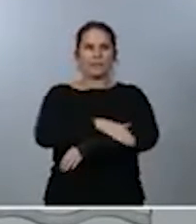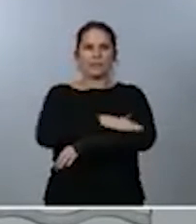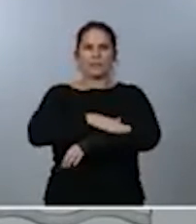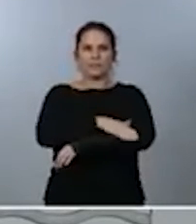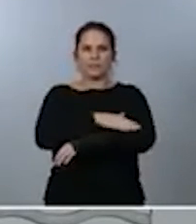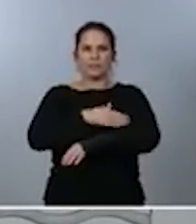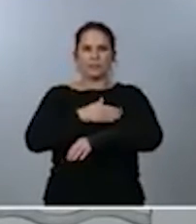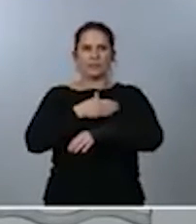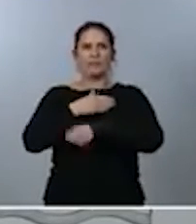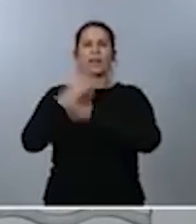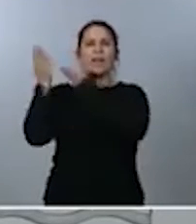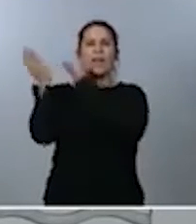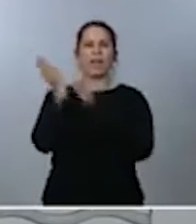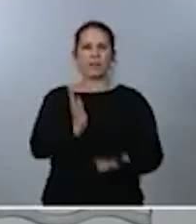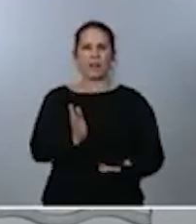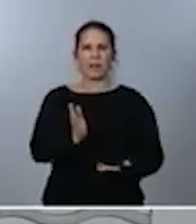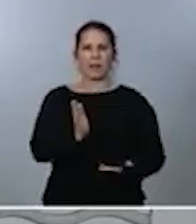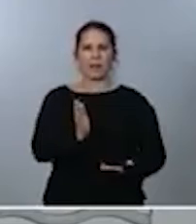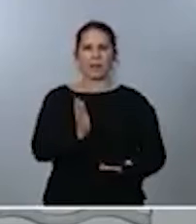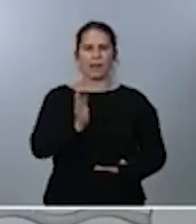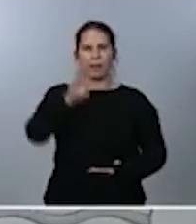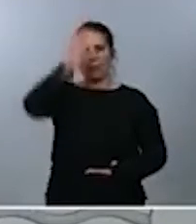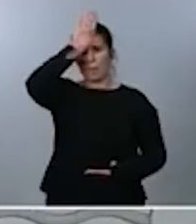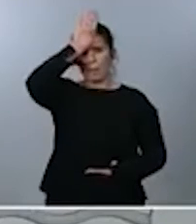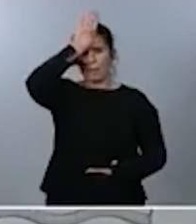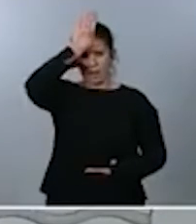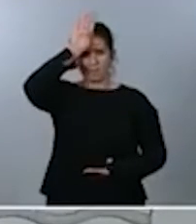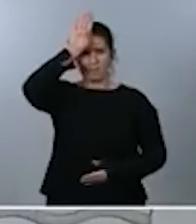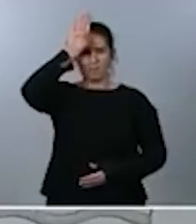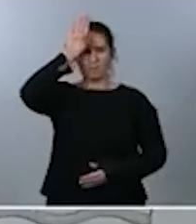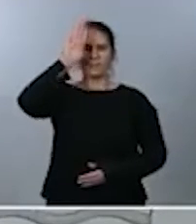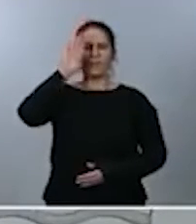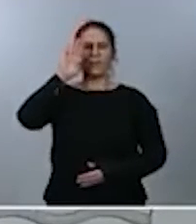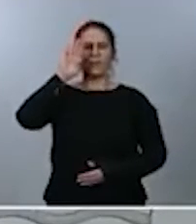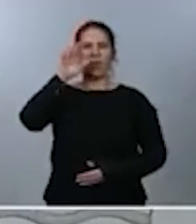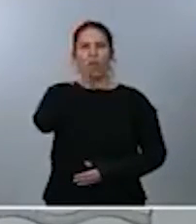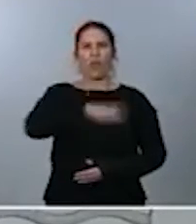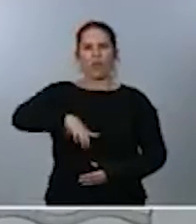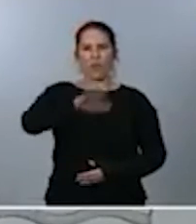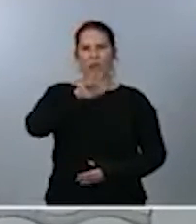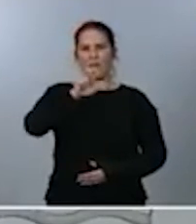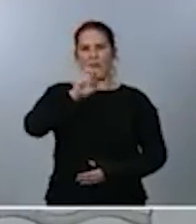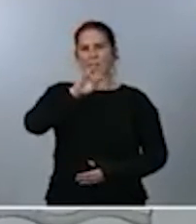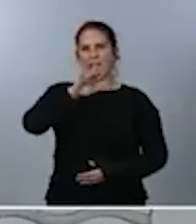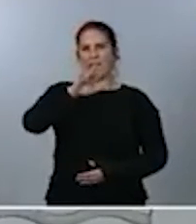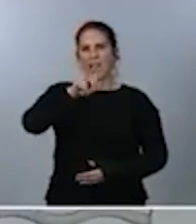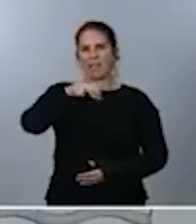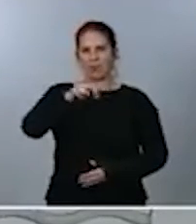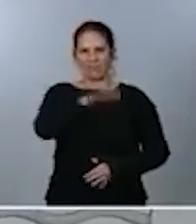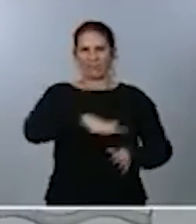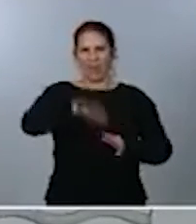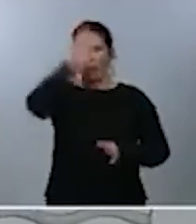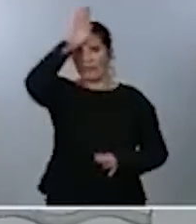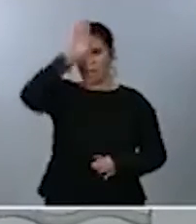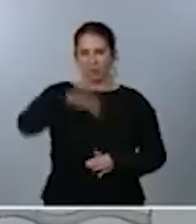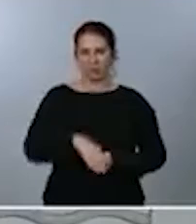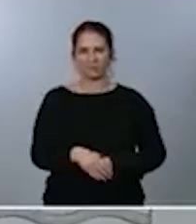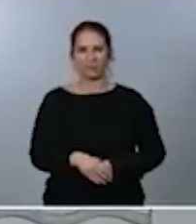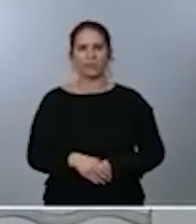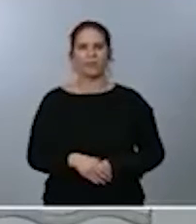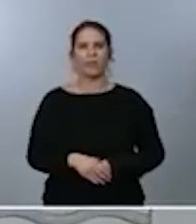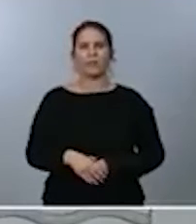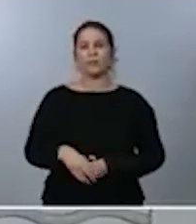recibido en audiencia por el Papa Francisco en el Vaticano. También el pontífice y el presidente Sánchez van a